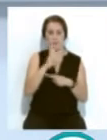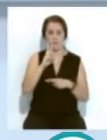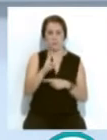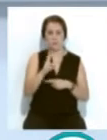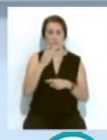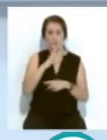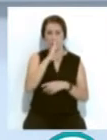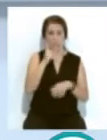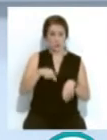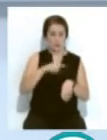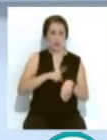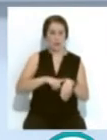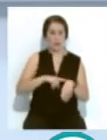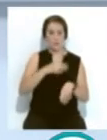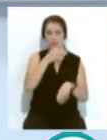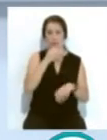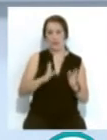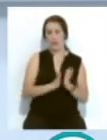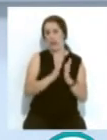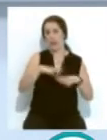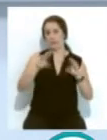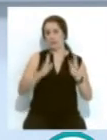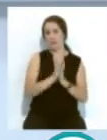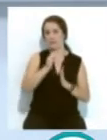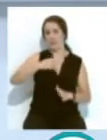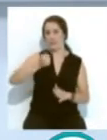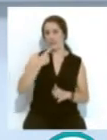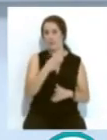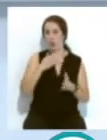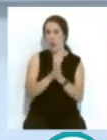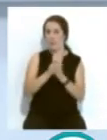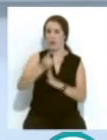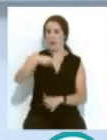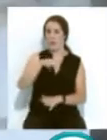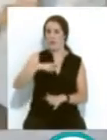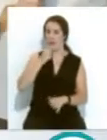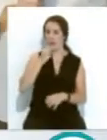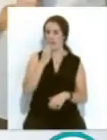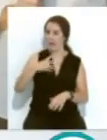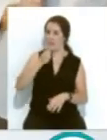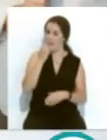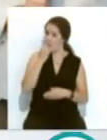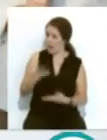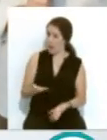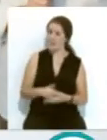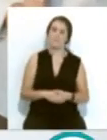en directo a esta hora de la tarde hasta el Castillo de San Sebastián... ...y saludamos a nuestro compañero Germán García. Muy buenas Germán.